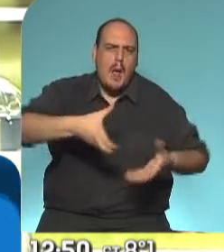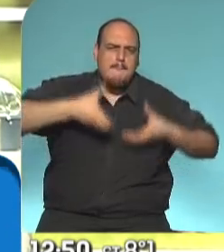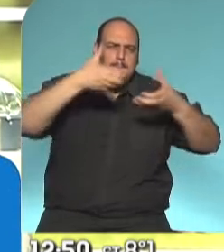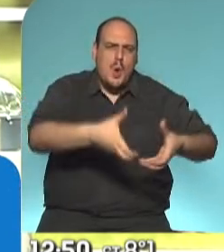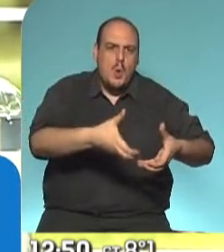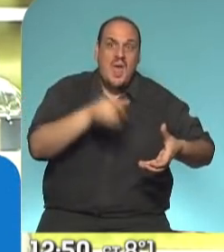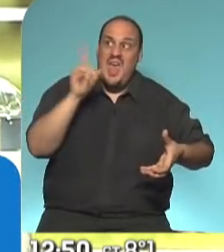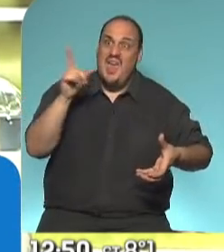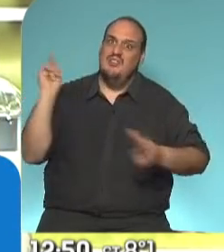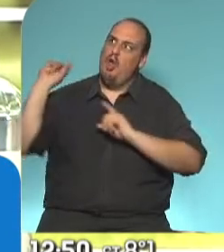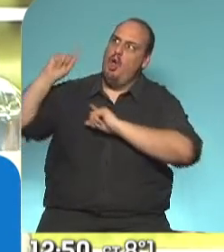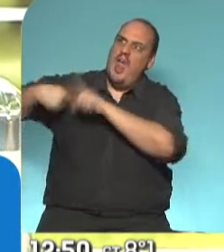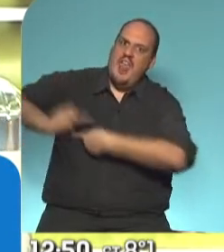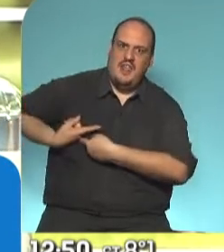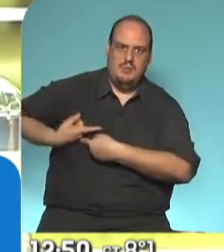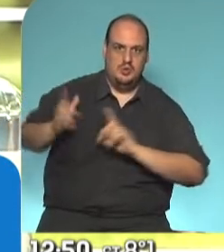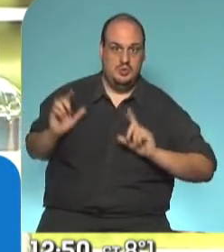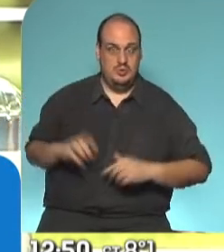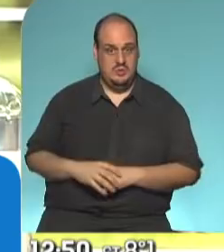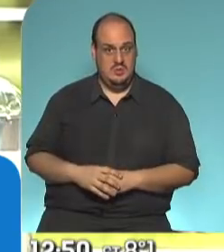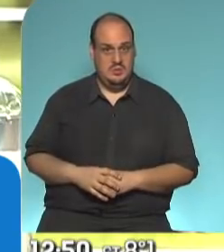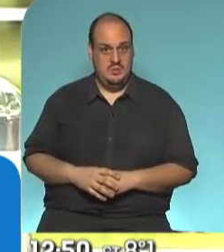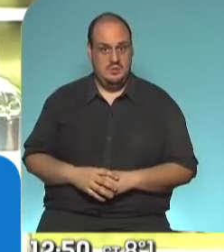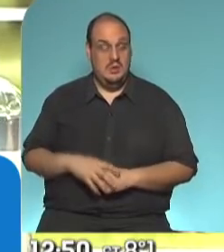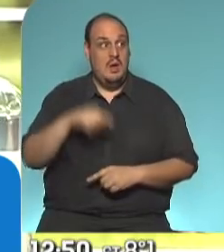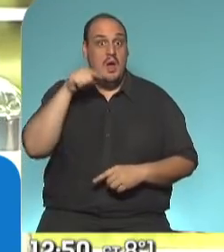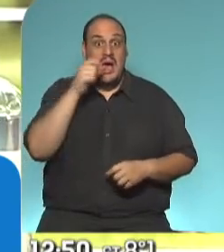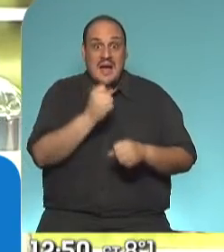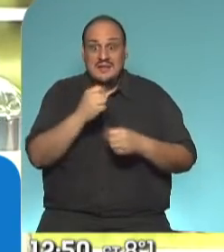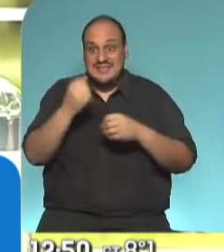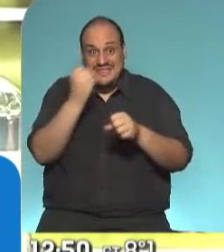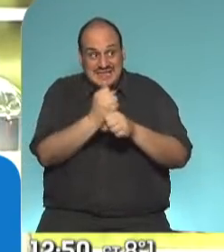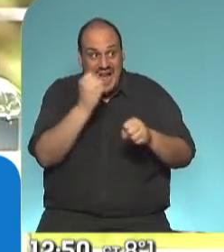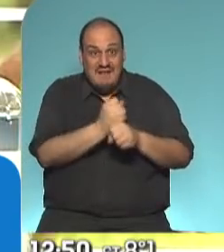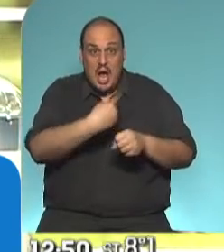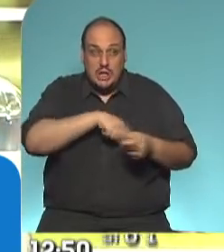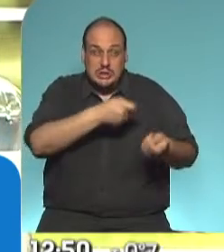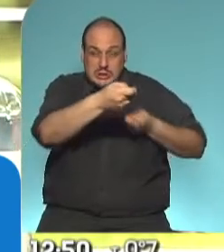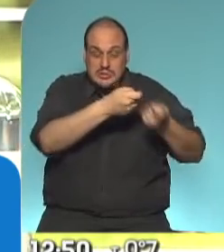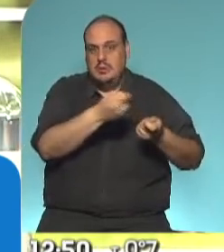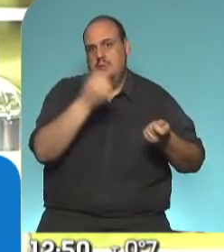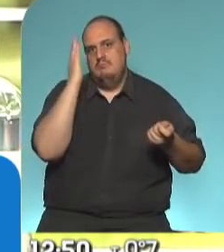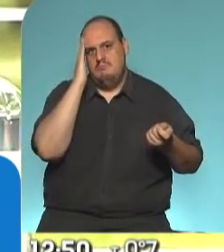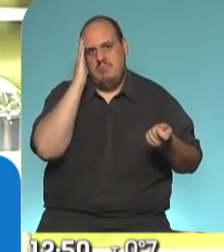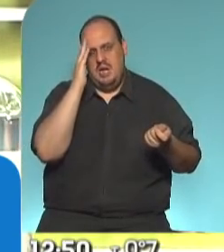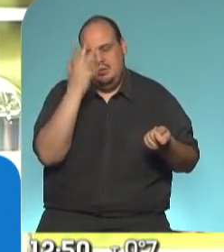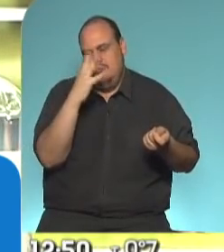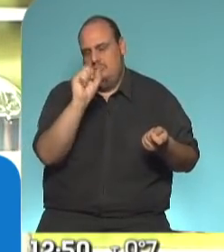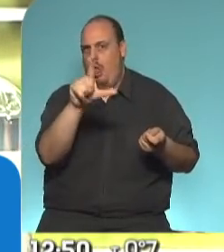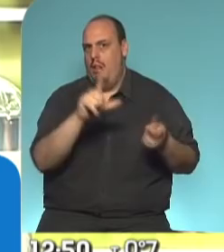heredamos. Y eso hoy, gracias al trabajo que pudimos hacer donde Martín tuvo un rol central,